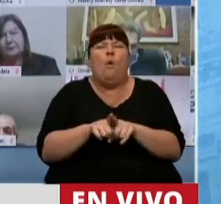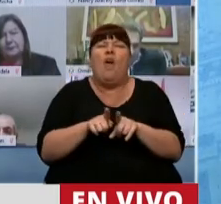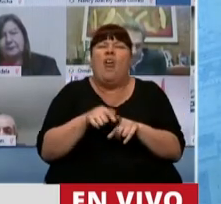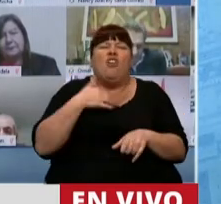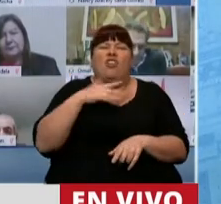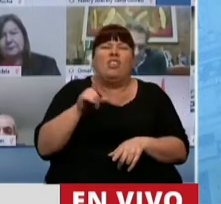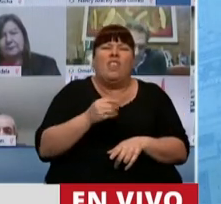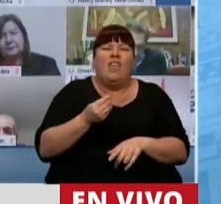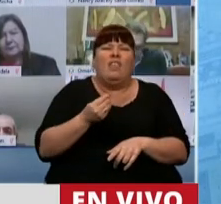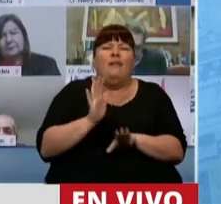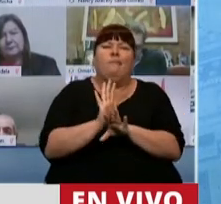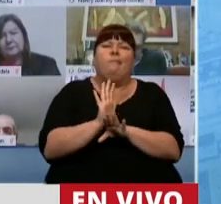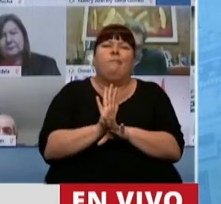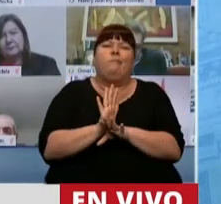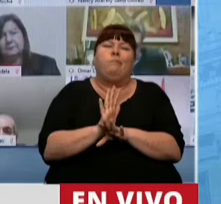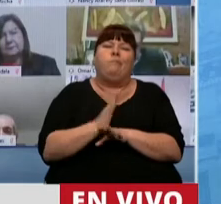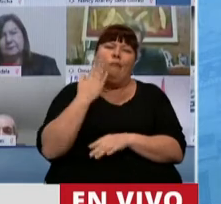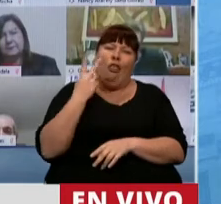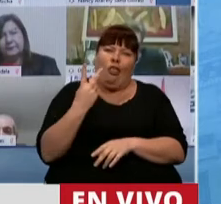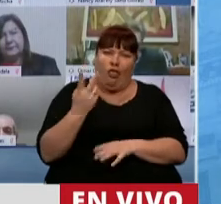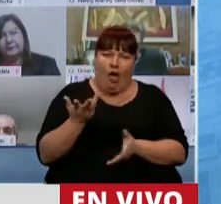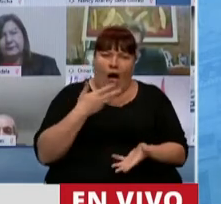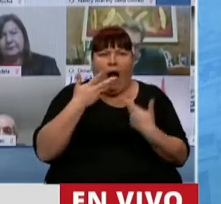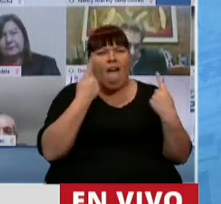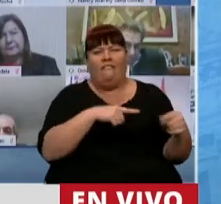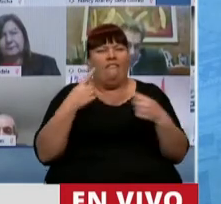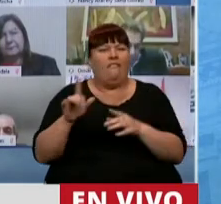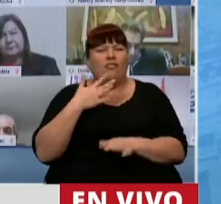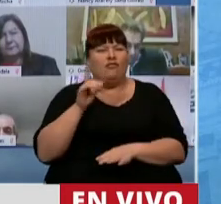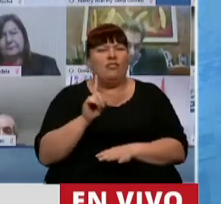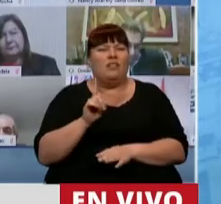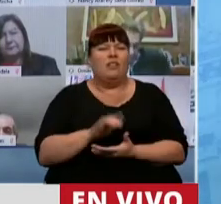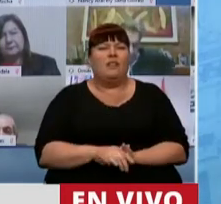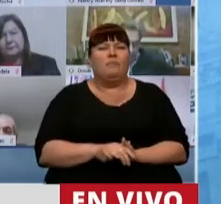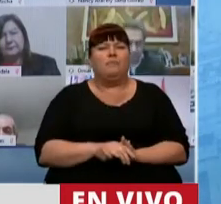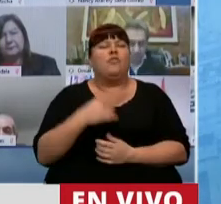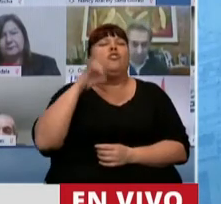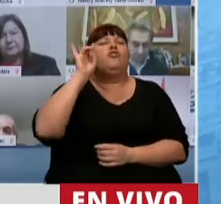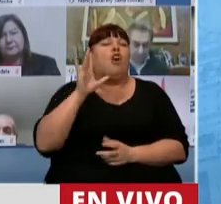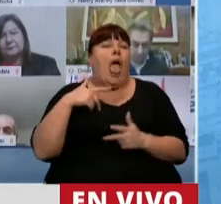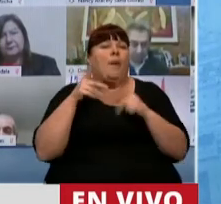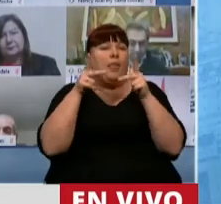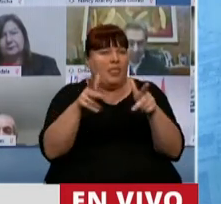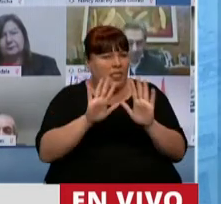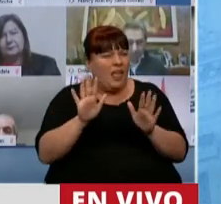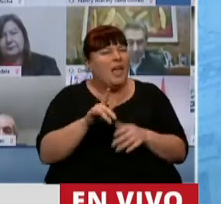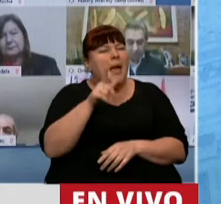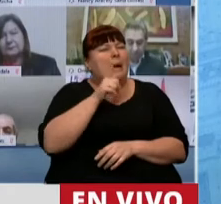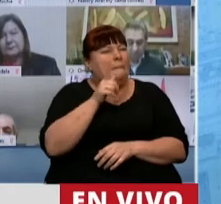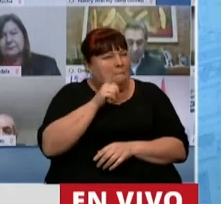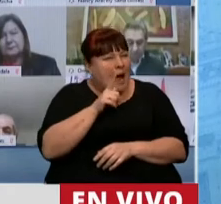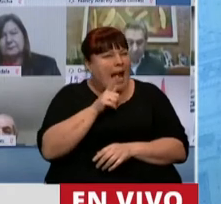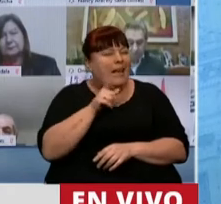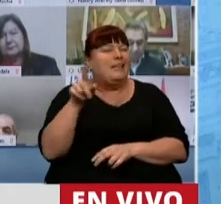doble discurso. Solo me queda por decir ¿no será que